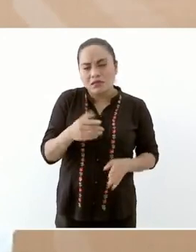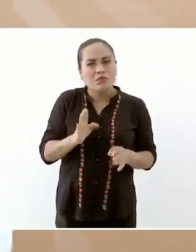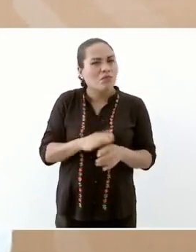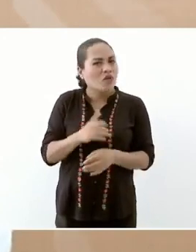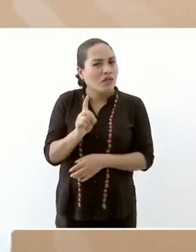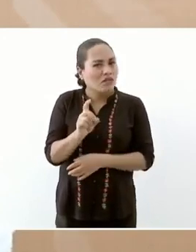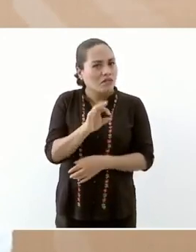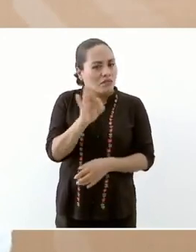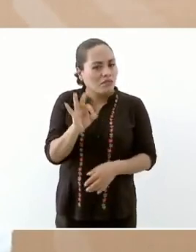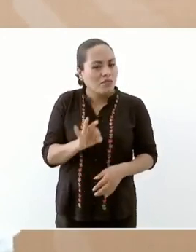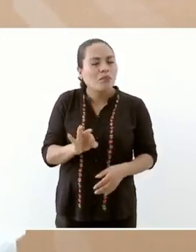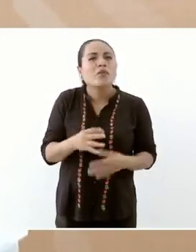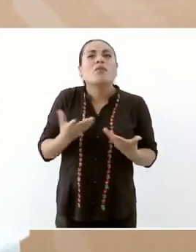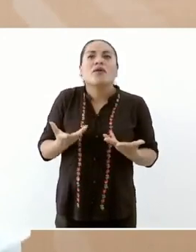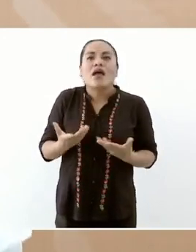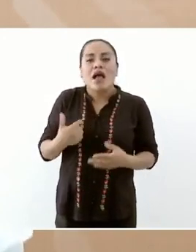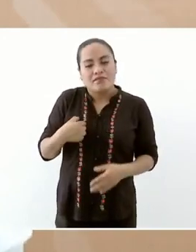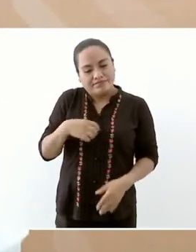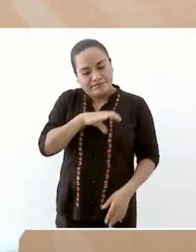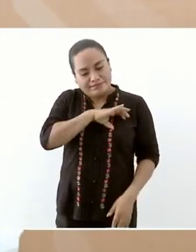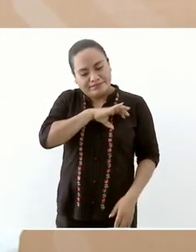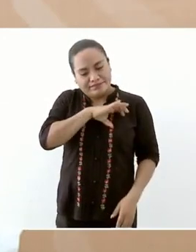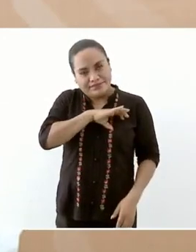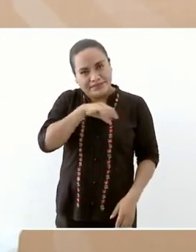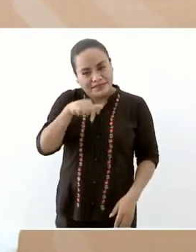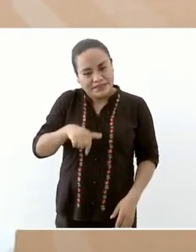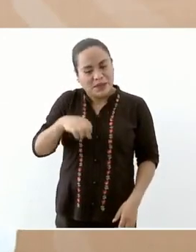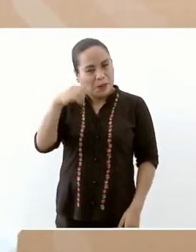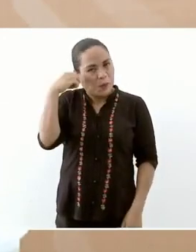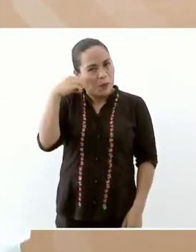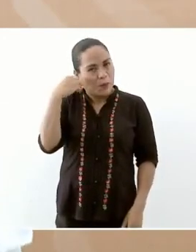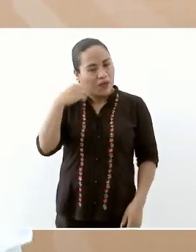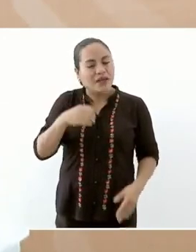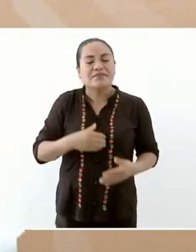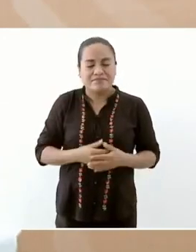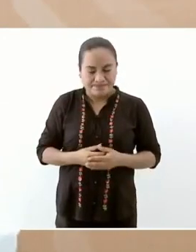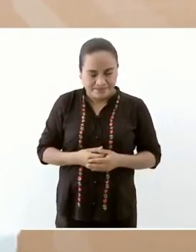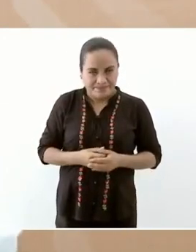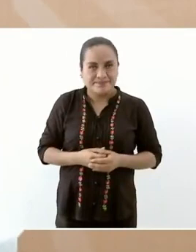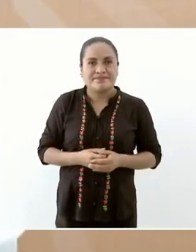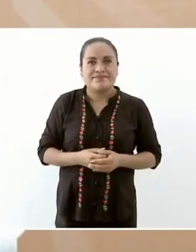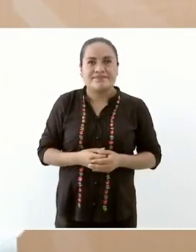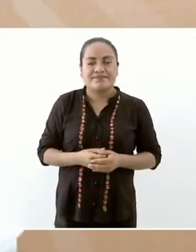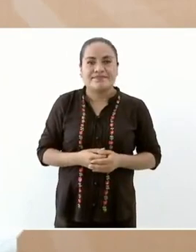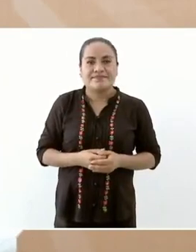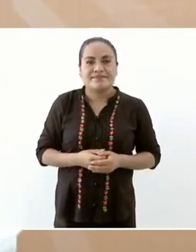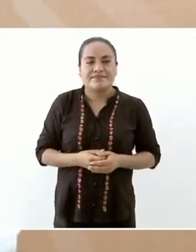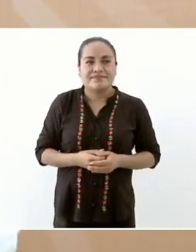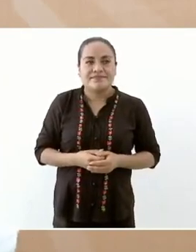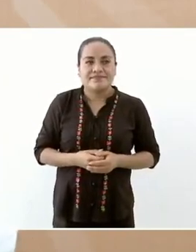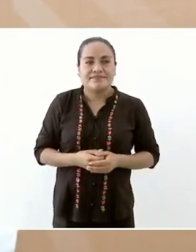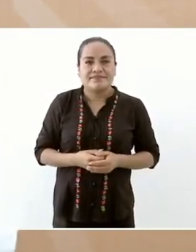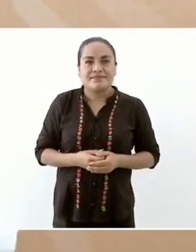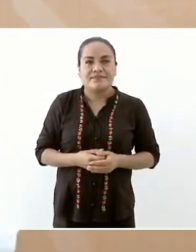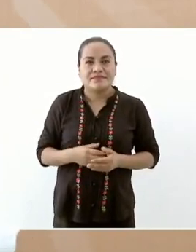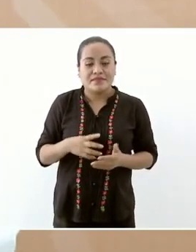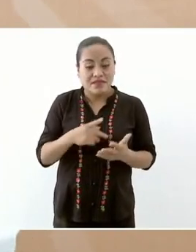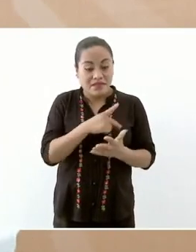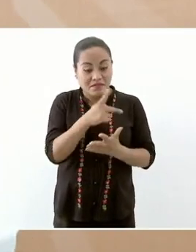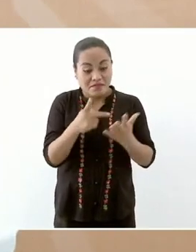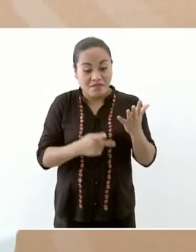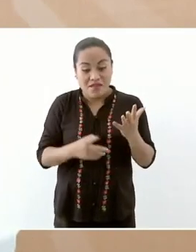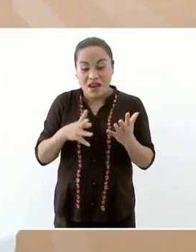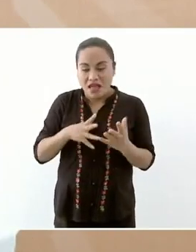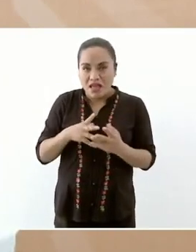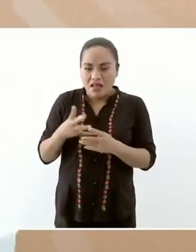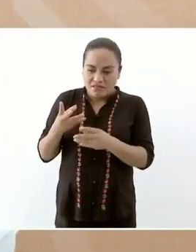% porque queremos mucho a Oaxaca pero resulta que también con el plan de reconstrucción